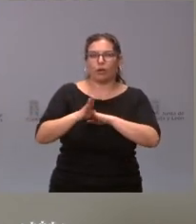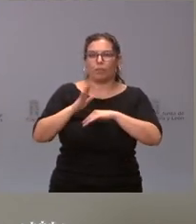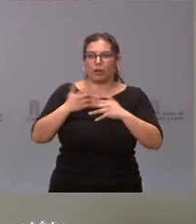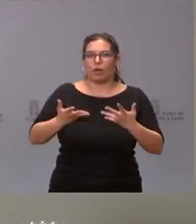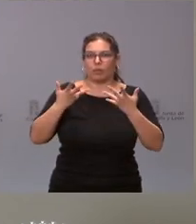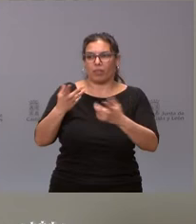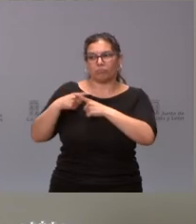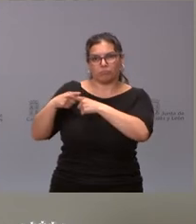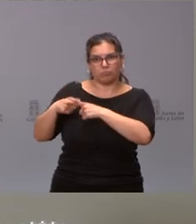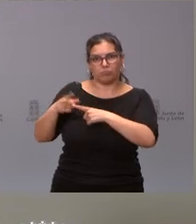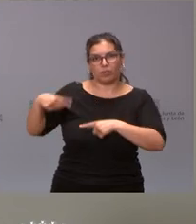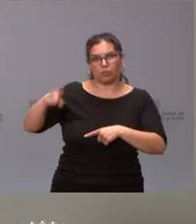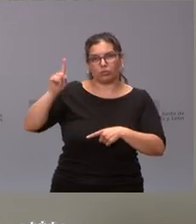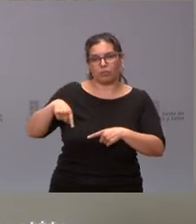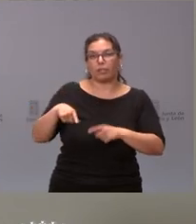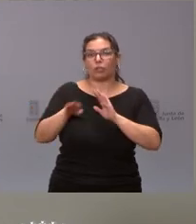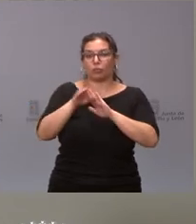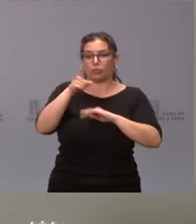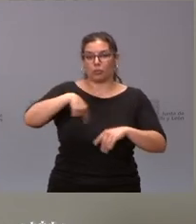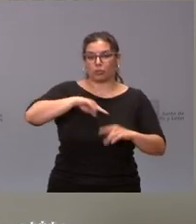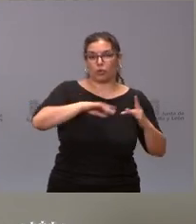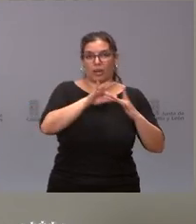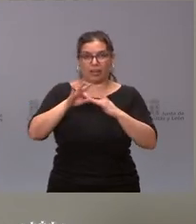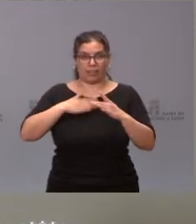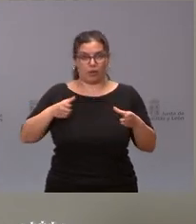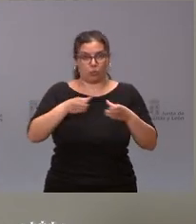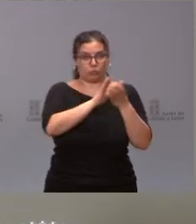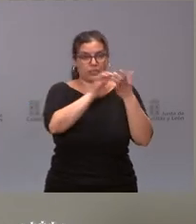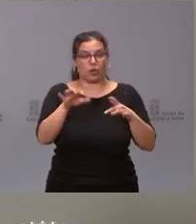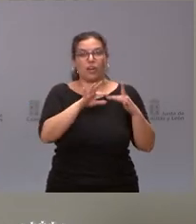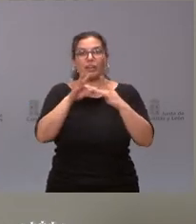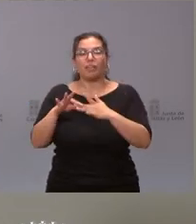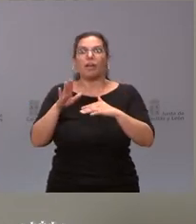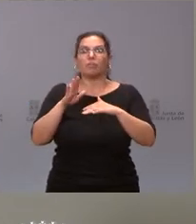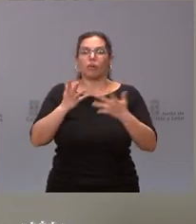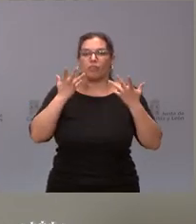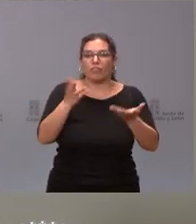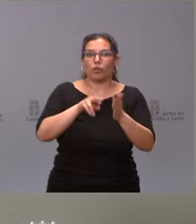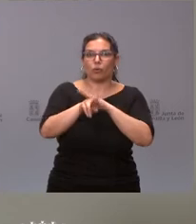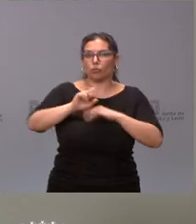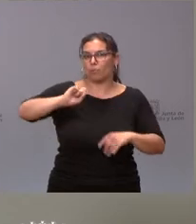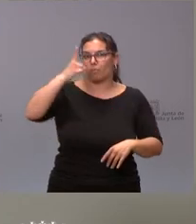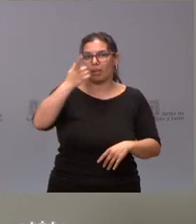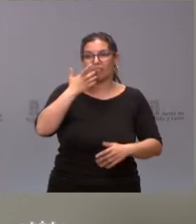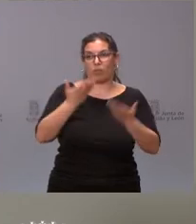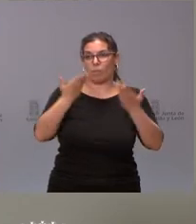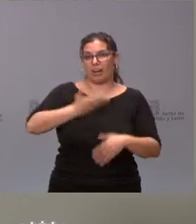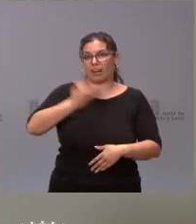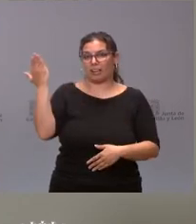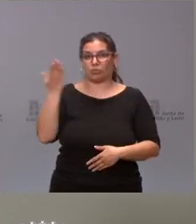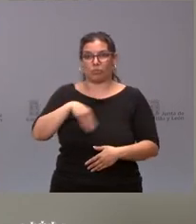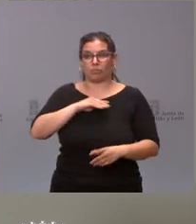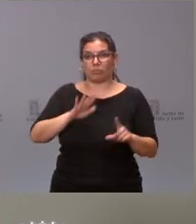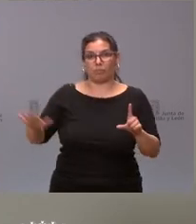ellos tienen y participan. Seguir teniendo en liderazgo la Junta de Castilla y León aportando más recursos que ninguna otra administración pública dentro del